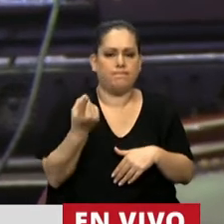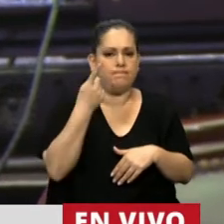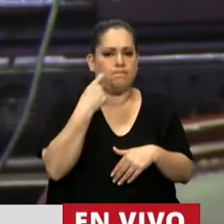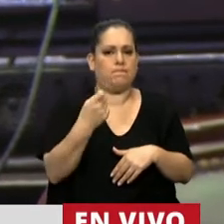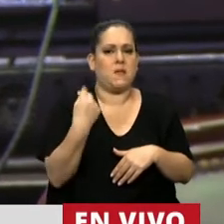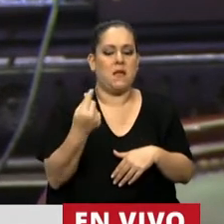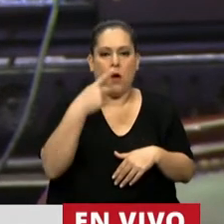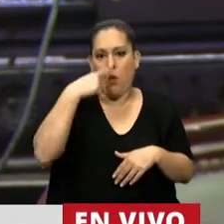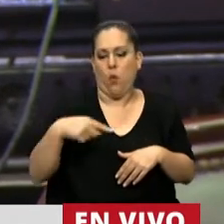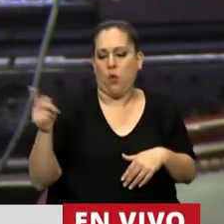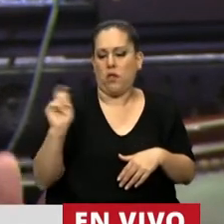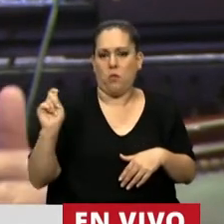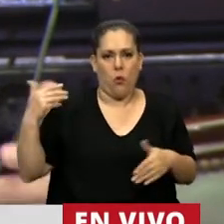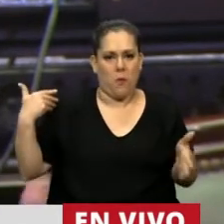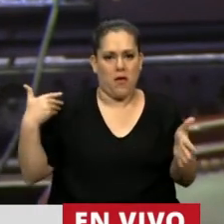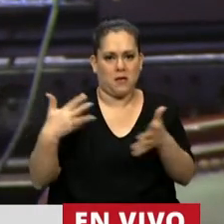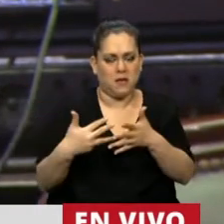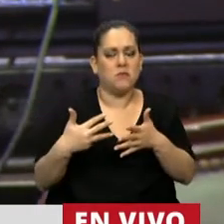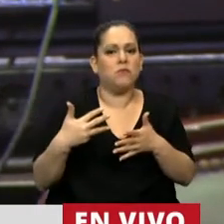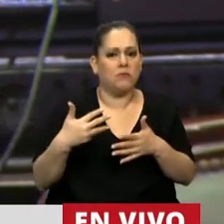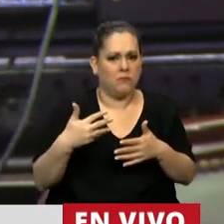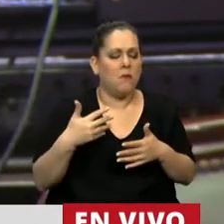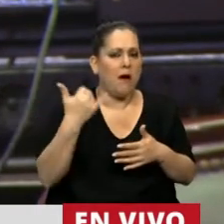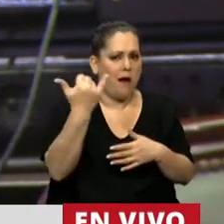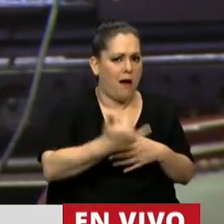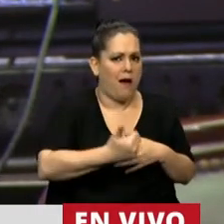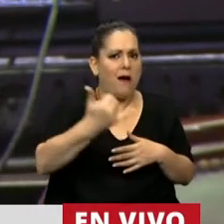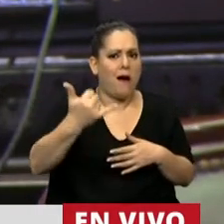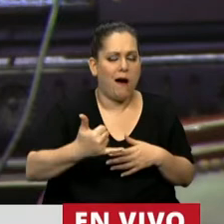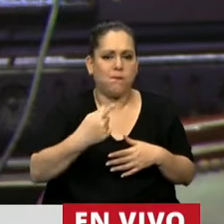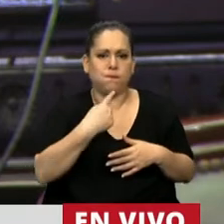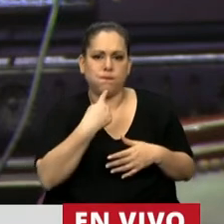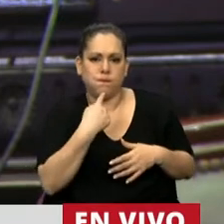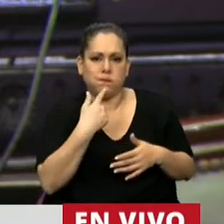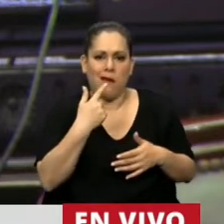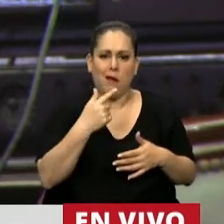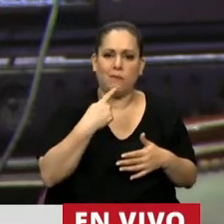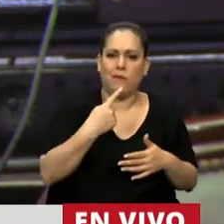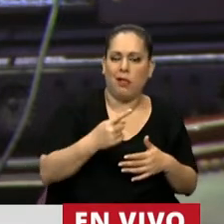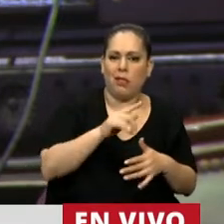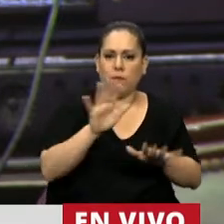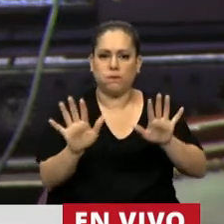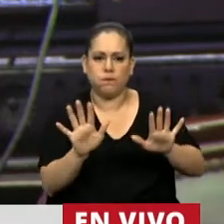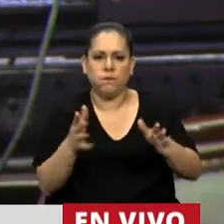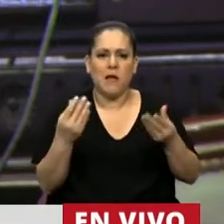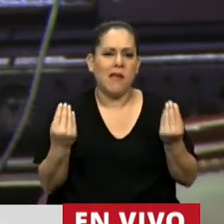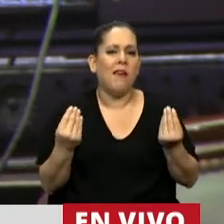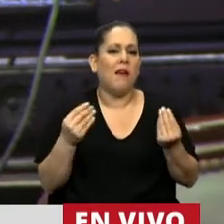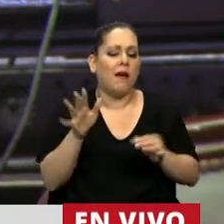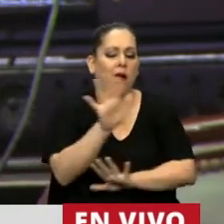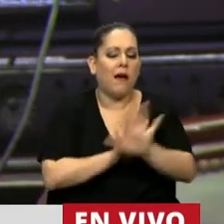en el último mes se van suscitando diversas especulaciones respecto de su